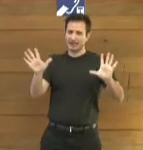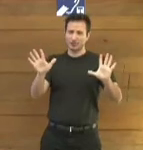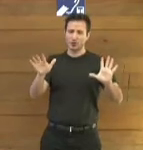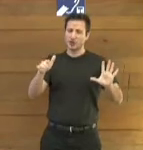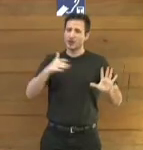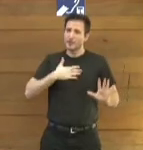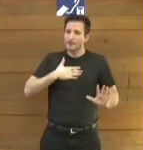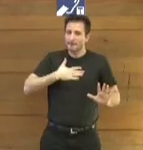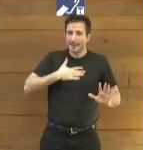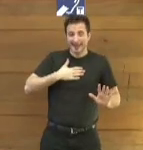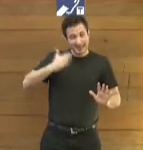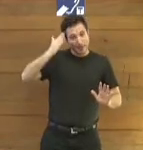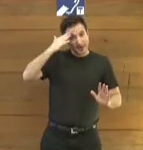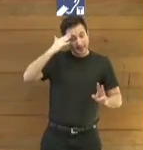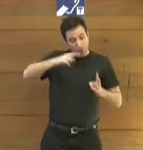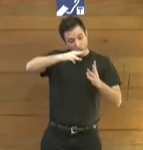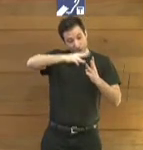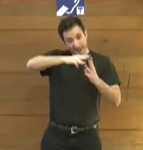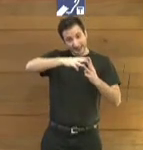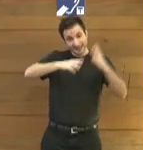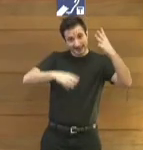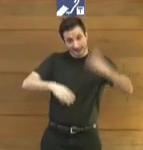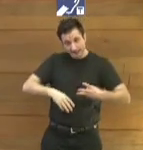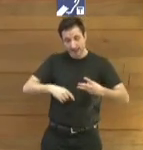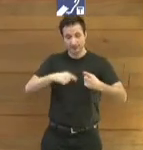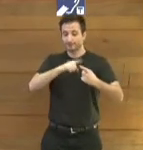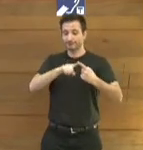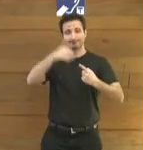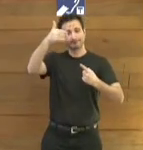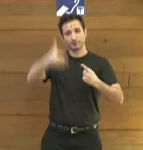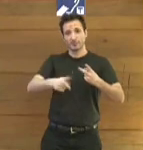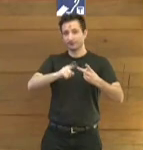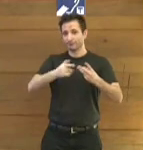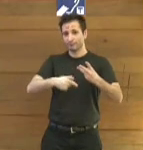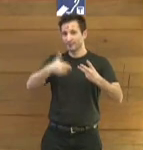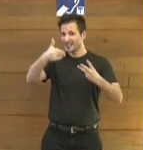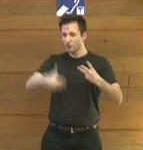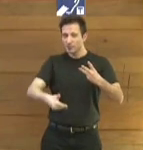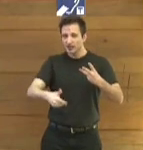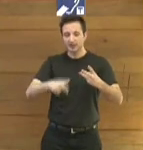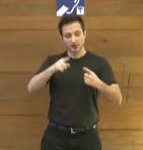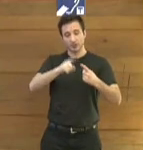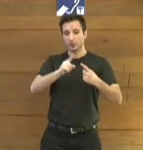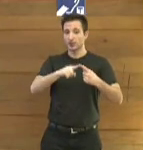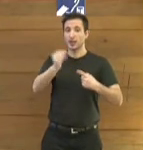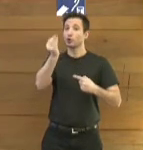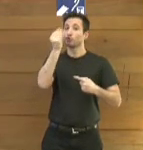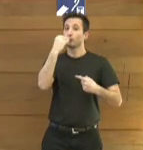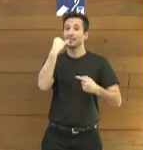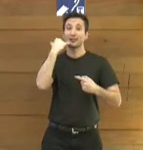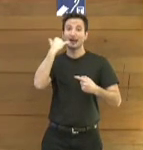Pero los tres principios que han basado nuestra actuación han sido fundamentales. Asegurar el suministro,